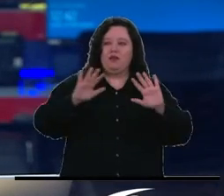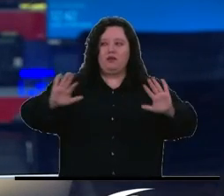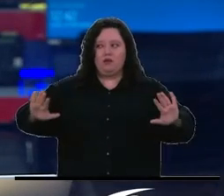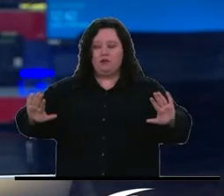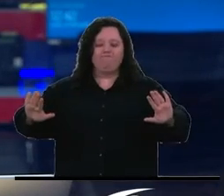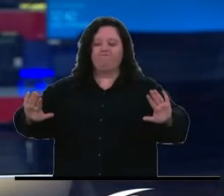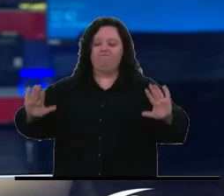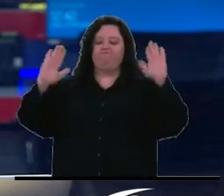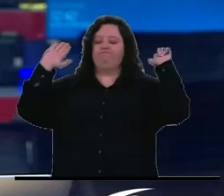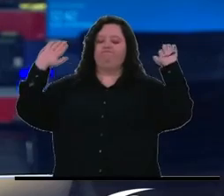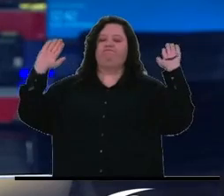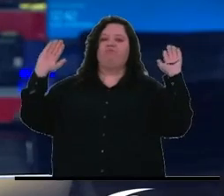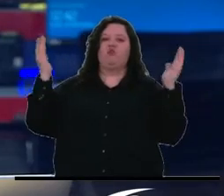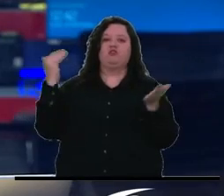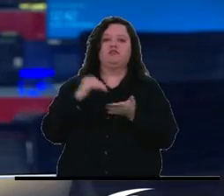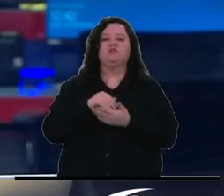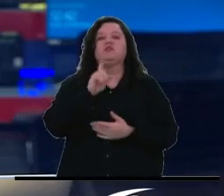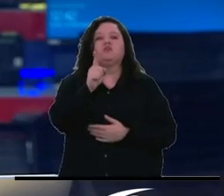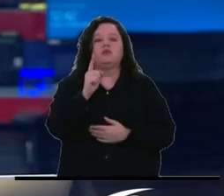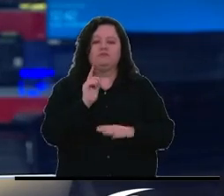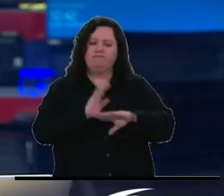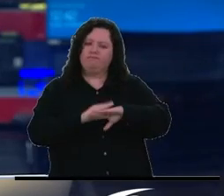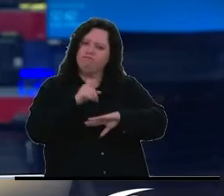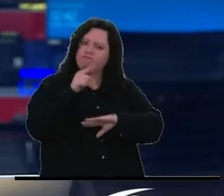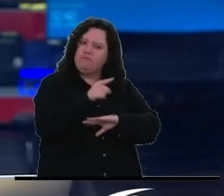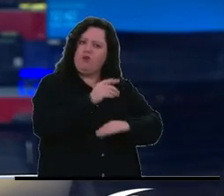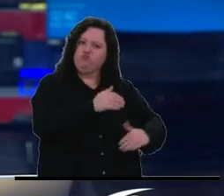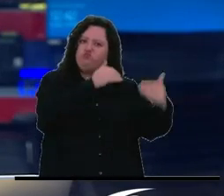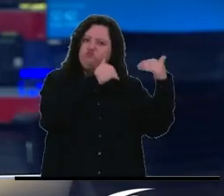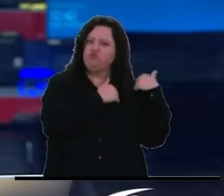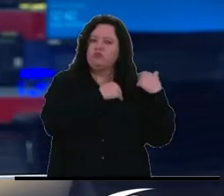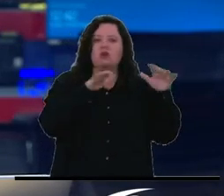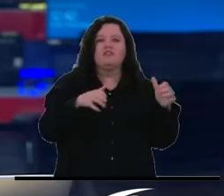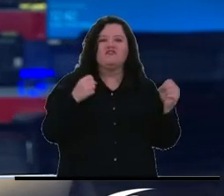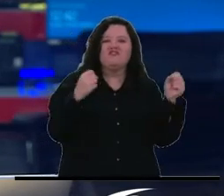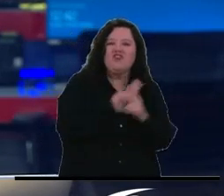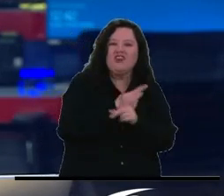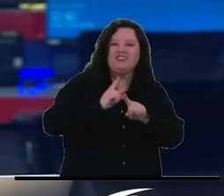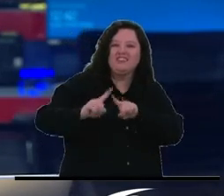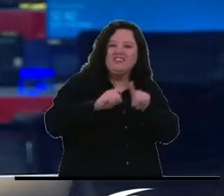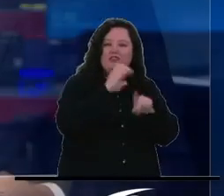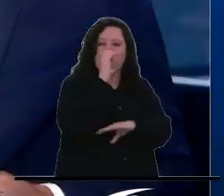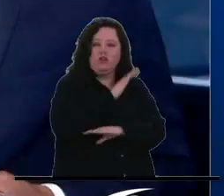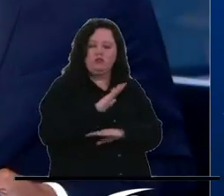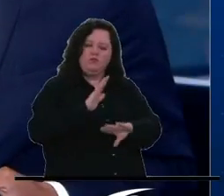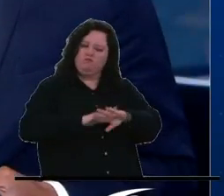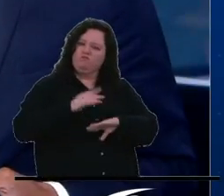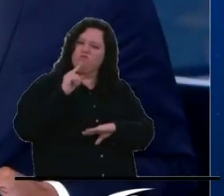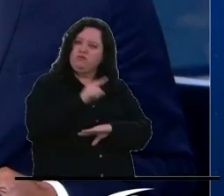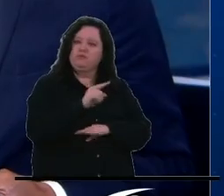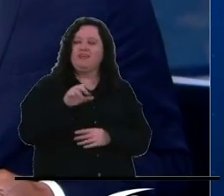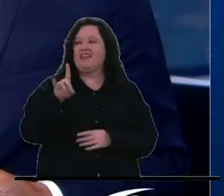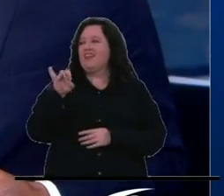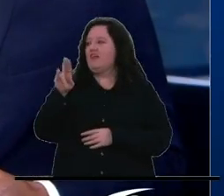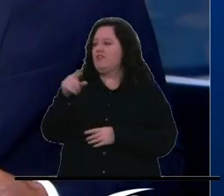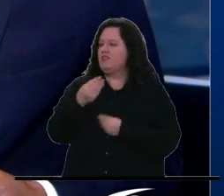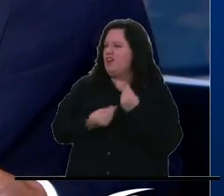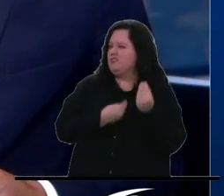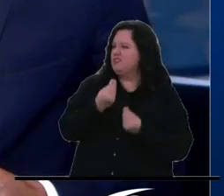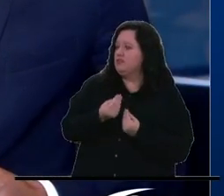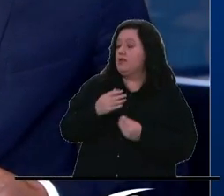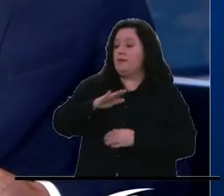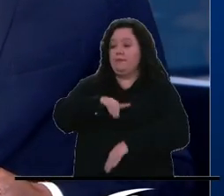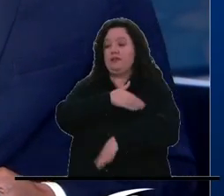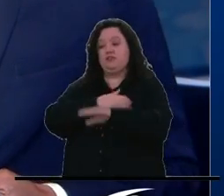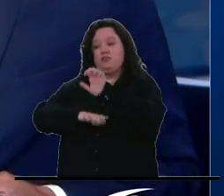El mandatario señaló a este grupo armado de ser responsable de varios hechos de violencia en el país. David Quintero, ¿cuáles fueron estos hechos y qué dijo el